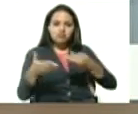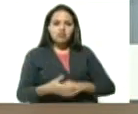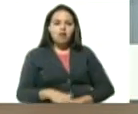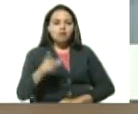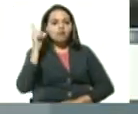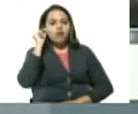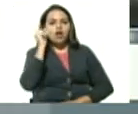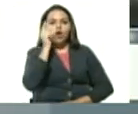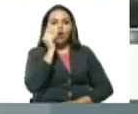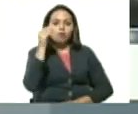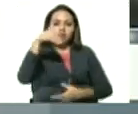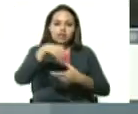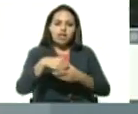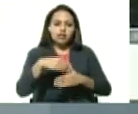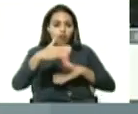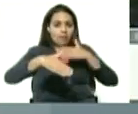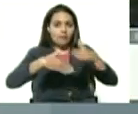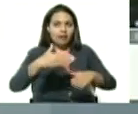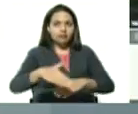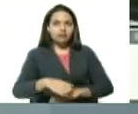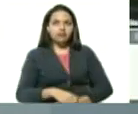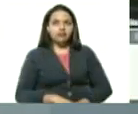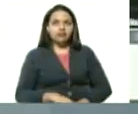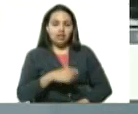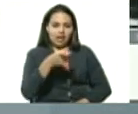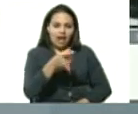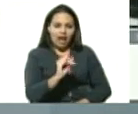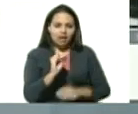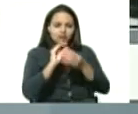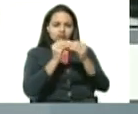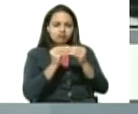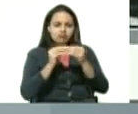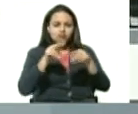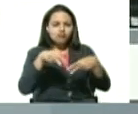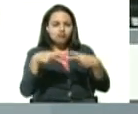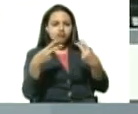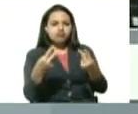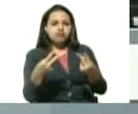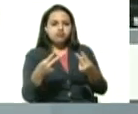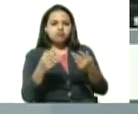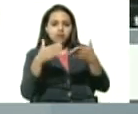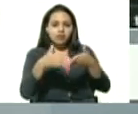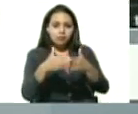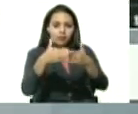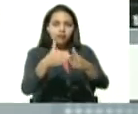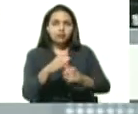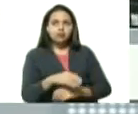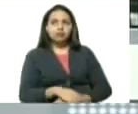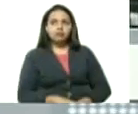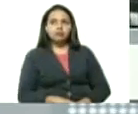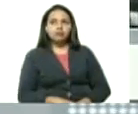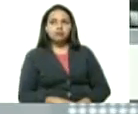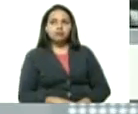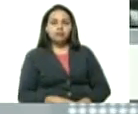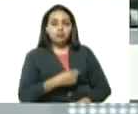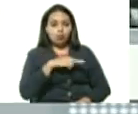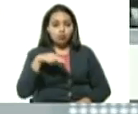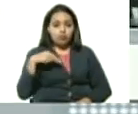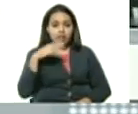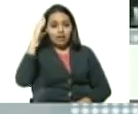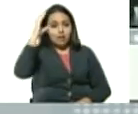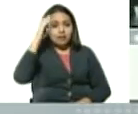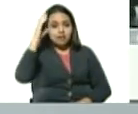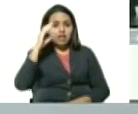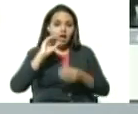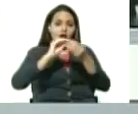mujeres del mar ahí tenemos mire estamos perfeccionando en los astilleros nuestra capacidad de